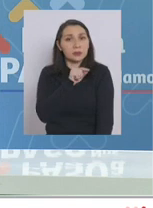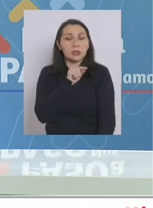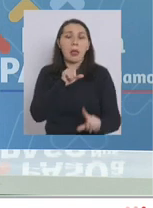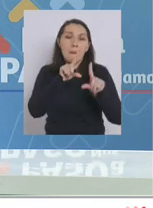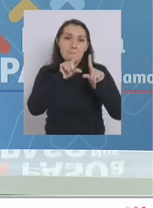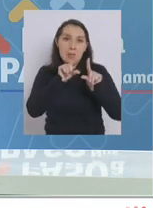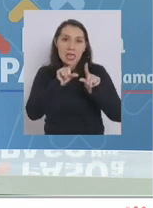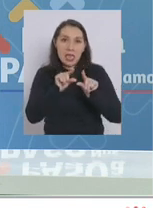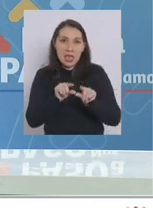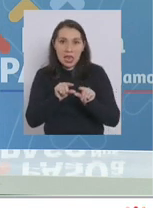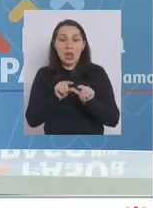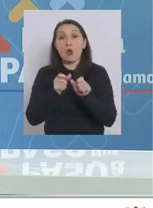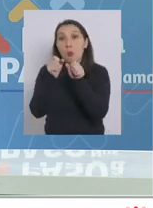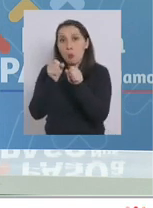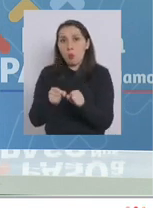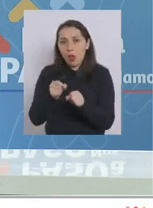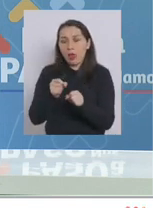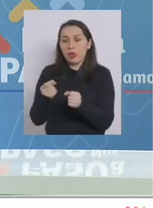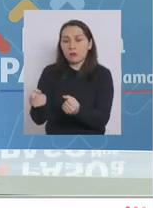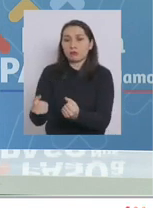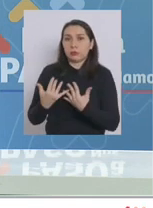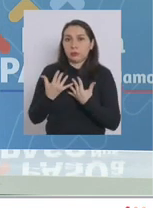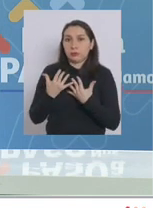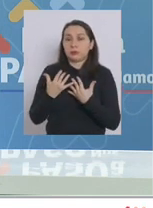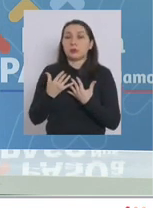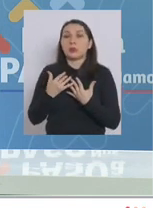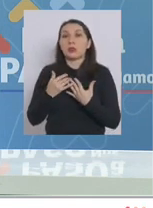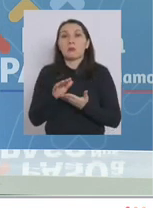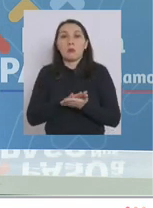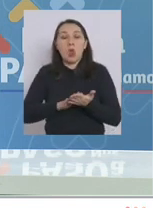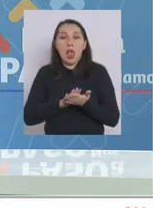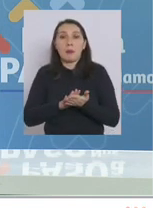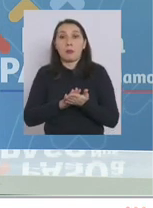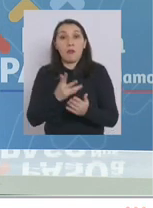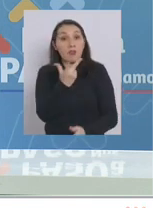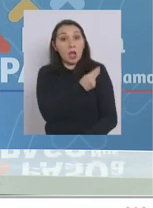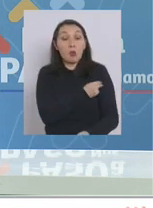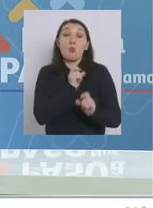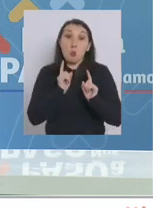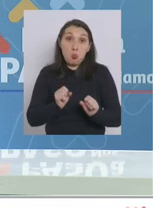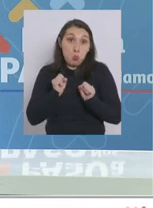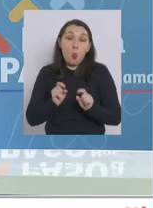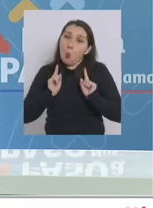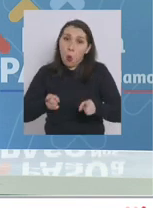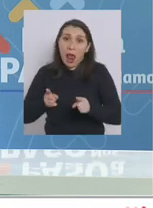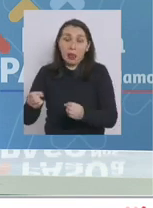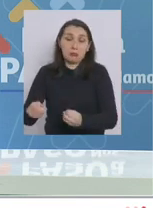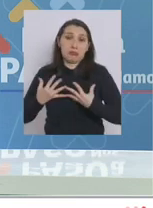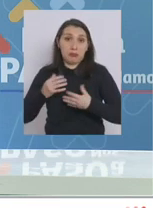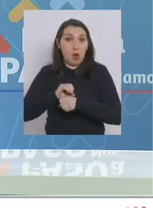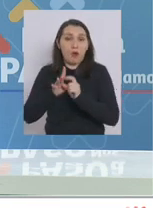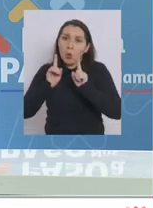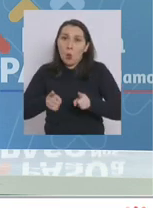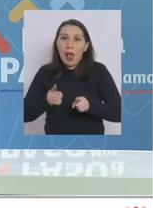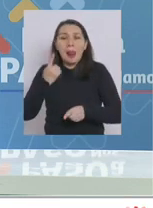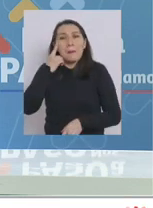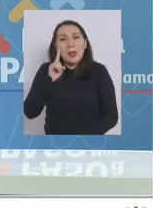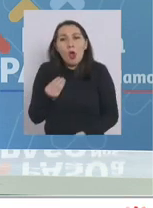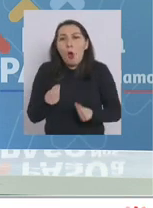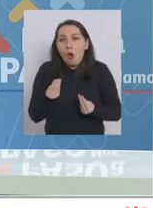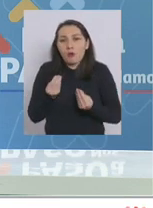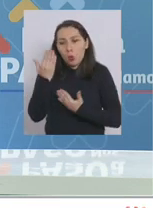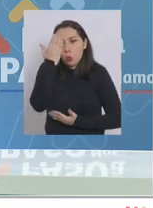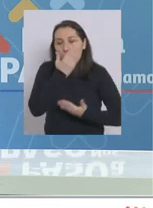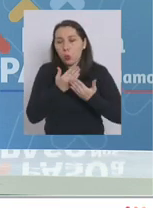disminución disminuye la posibilidad de contagio una persona vacunada se puede contagiar sí obviamente y por eso es tan importante las